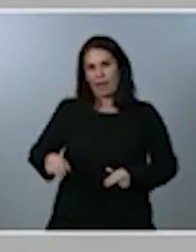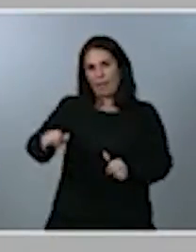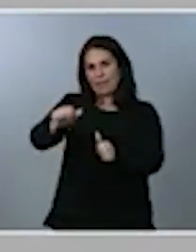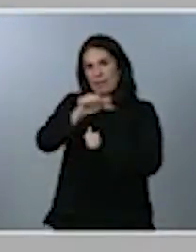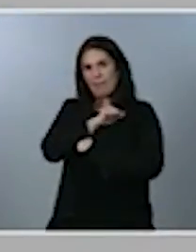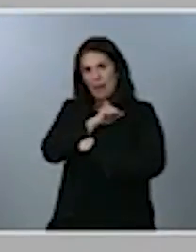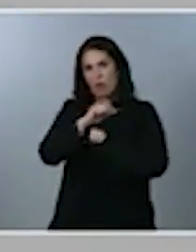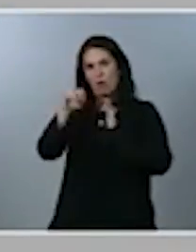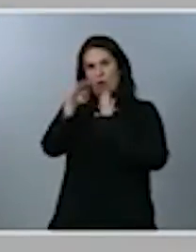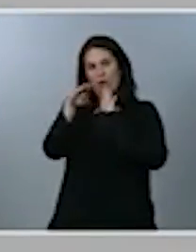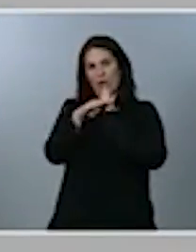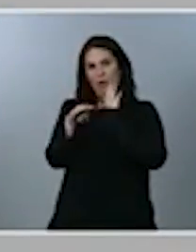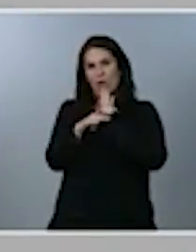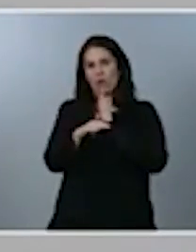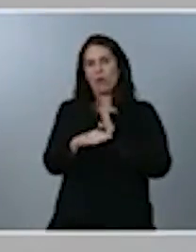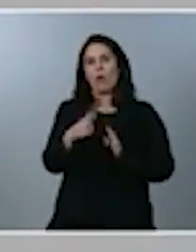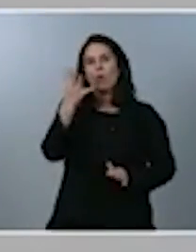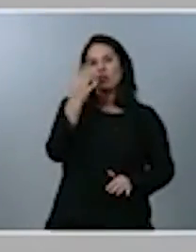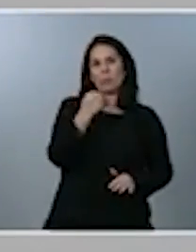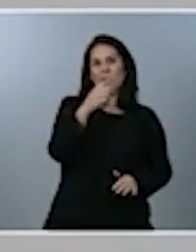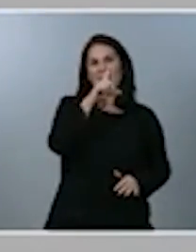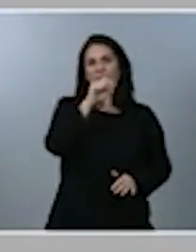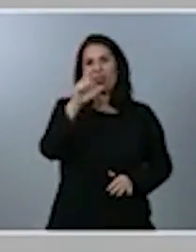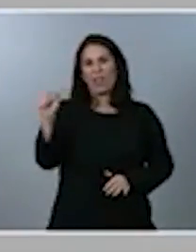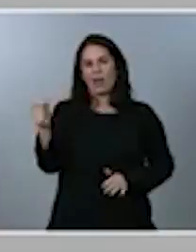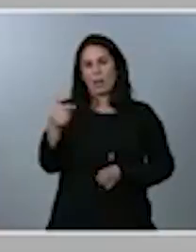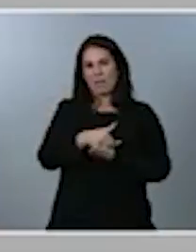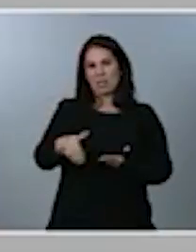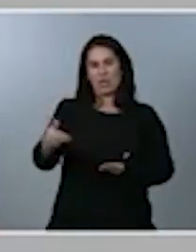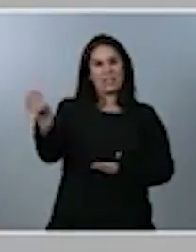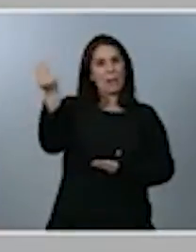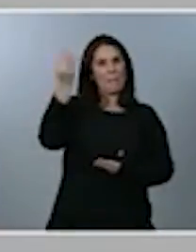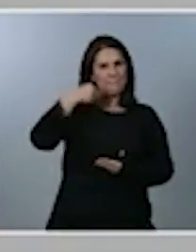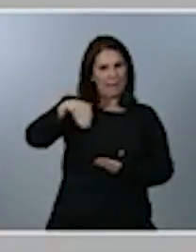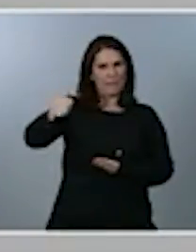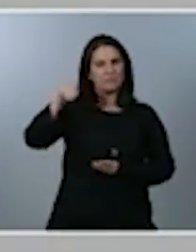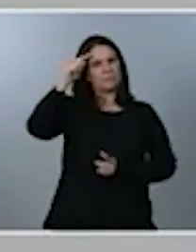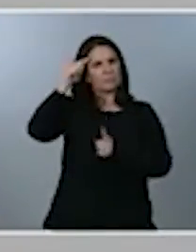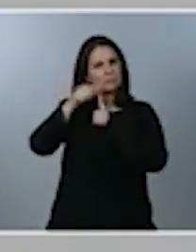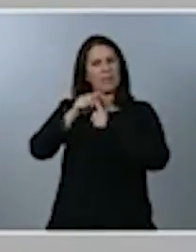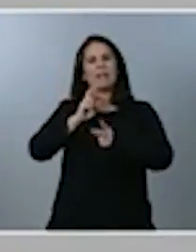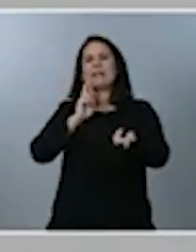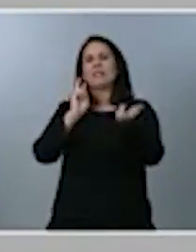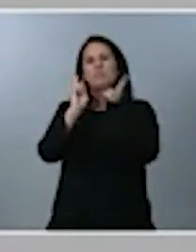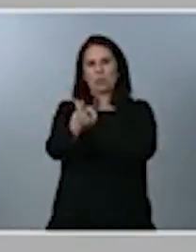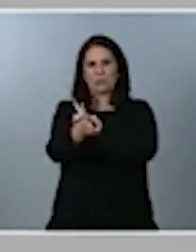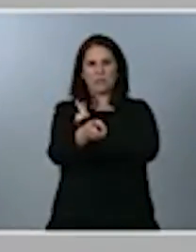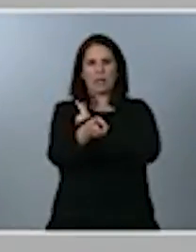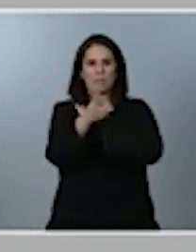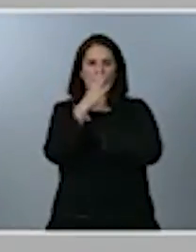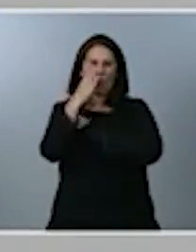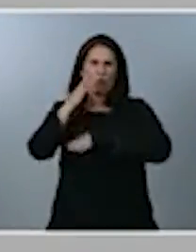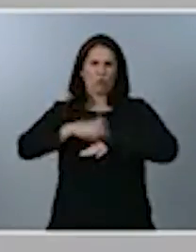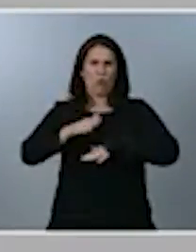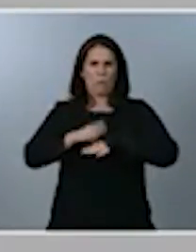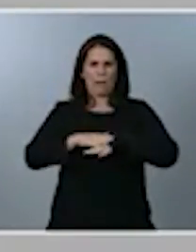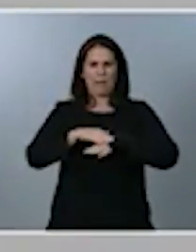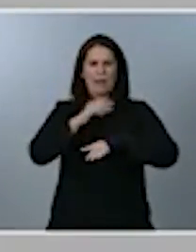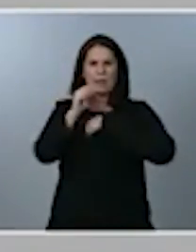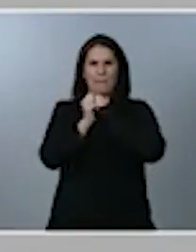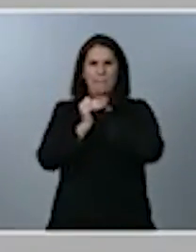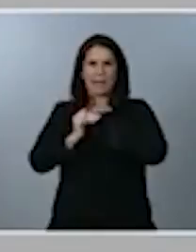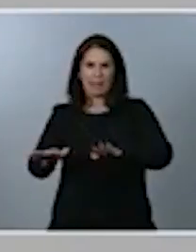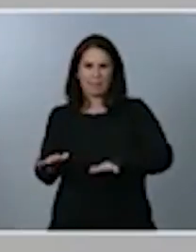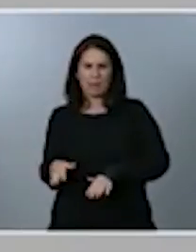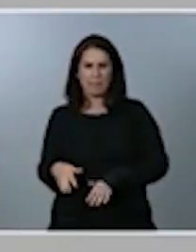.100 millones más para dar respuesta a las necesidades que se derivan de la pandemia y el fomento del empleo va a subir